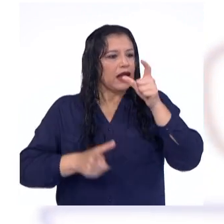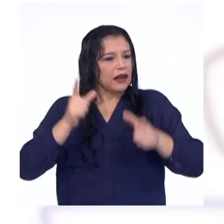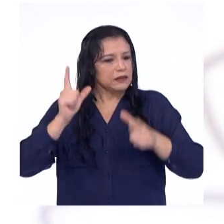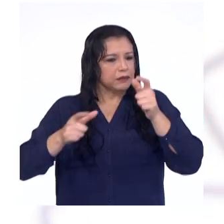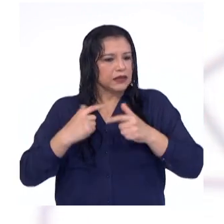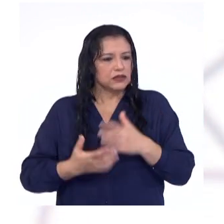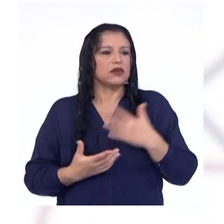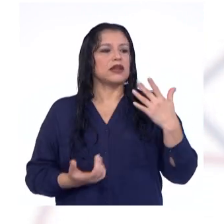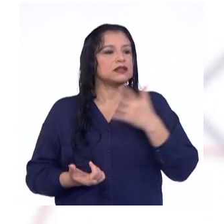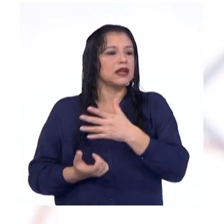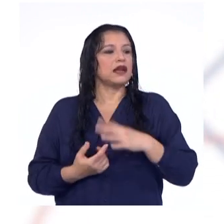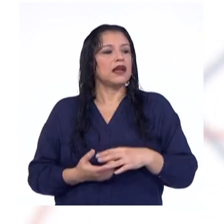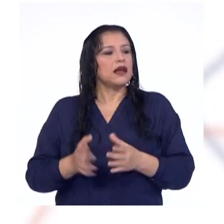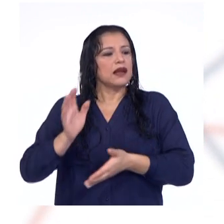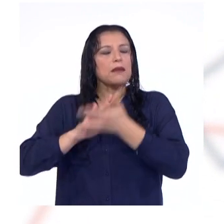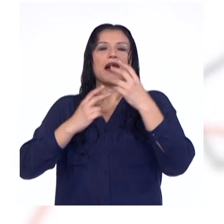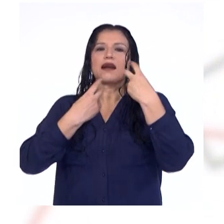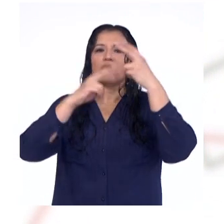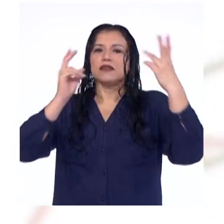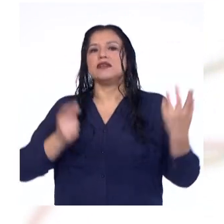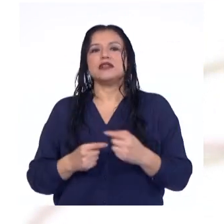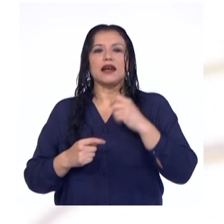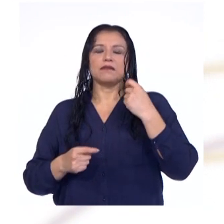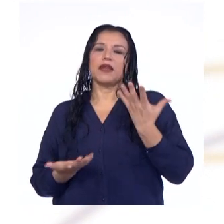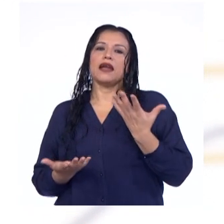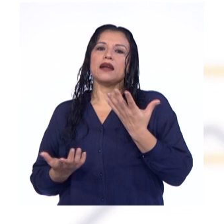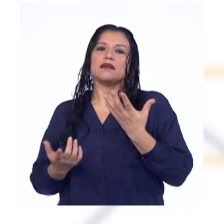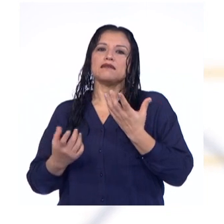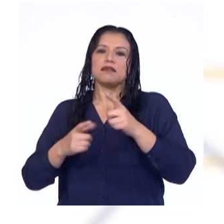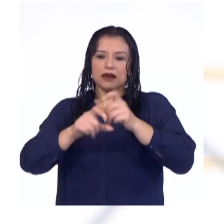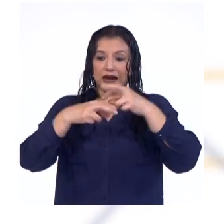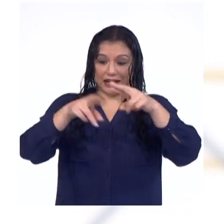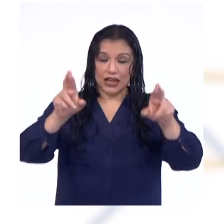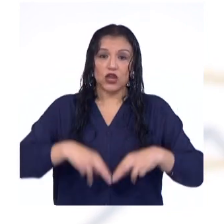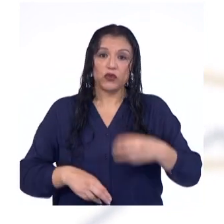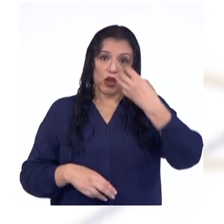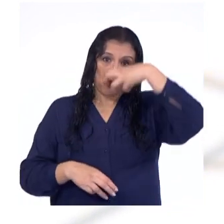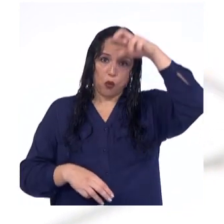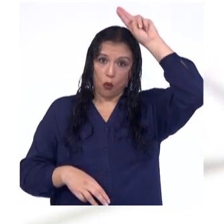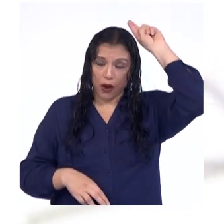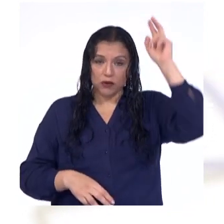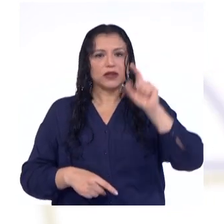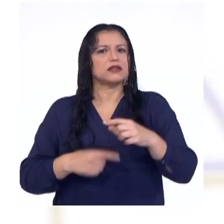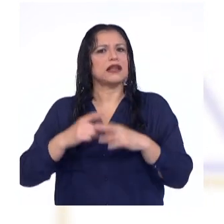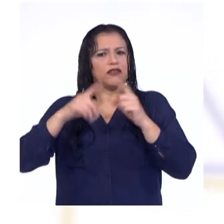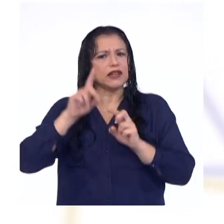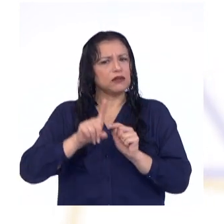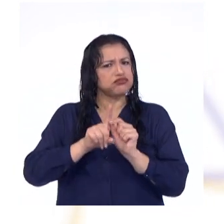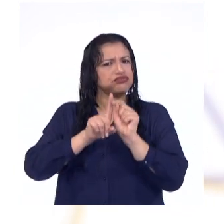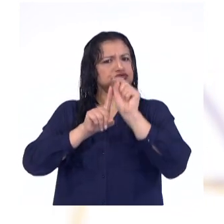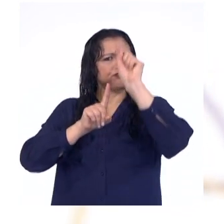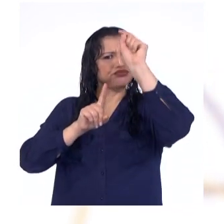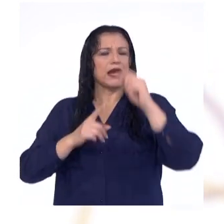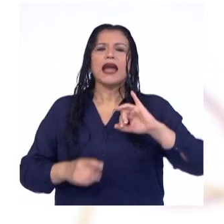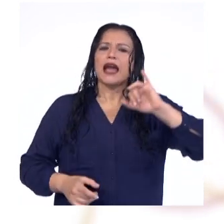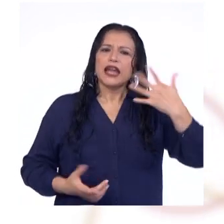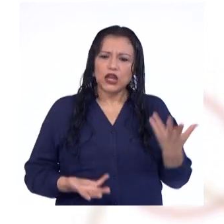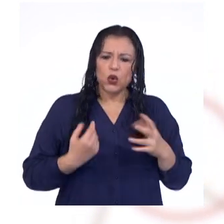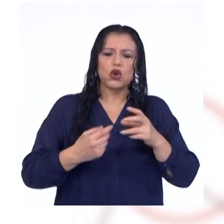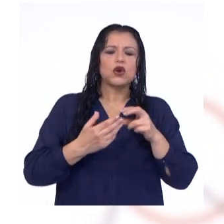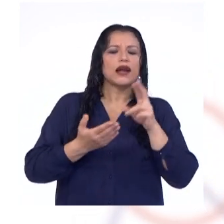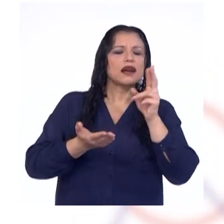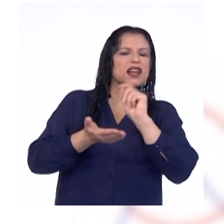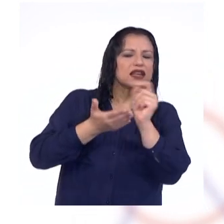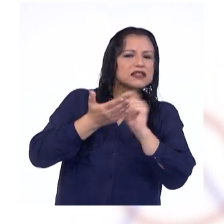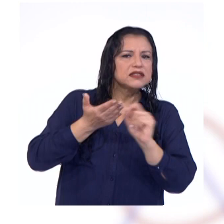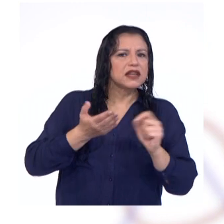que visitan dos comunidades de la región Huánuco. Estas comunidades están a diferentes niveles de altura y Julio ha tomado el registro